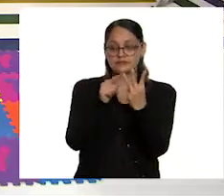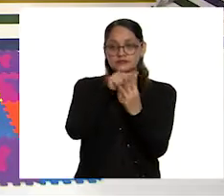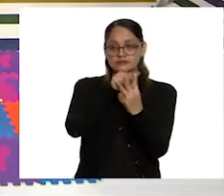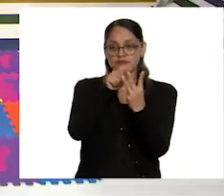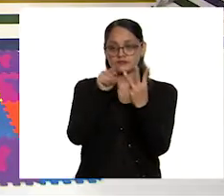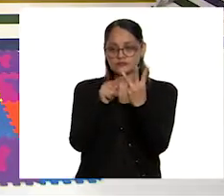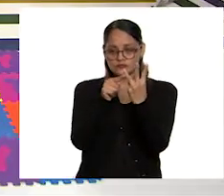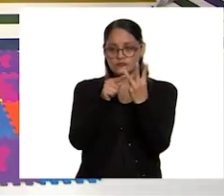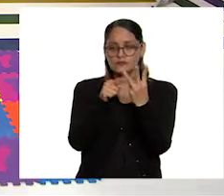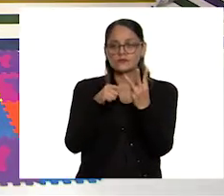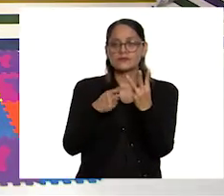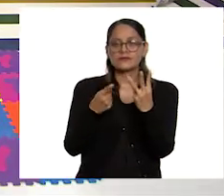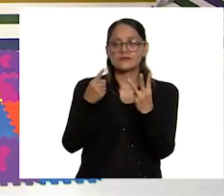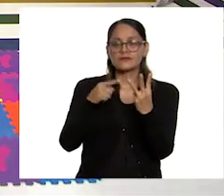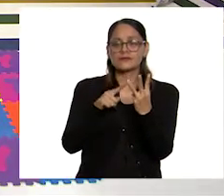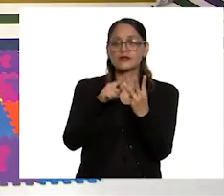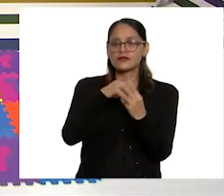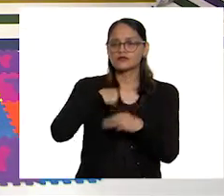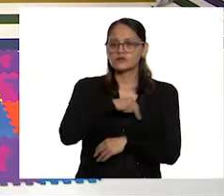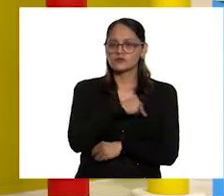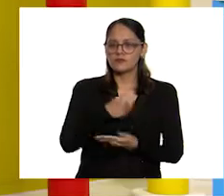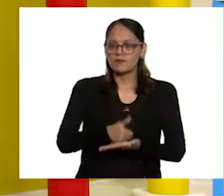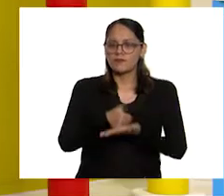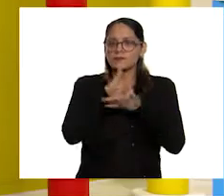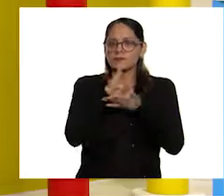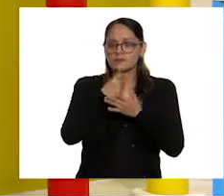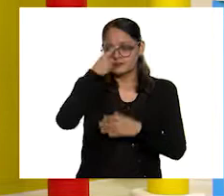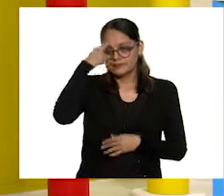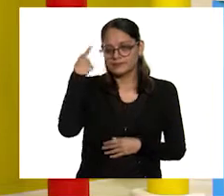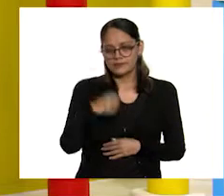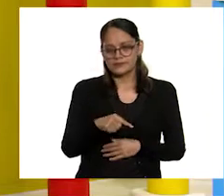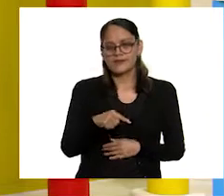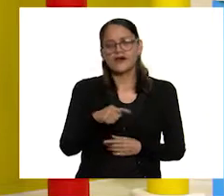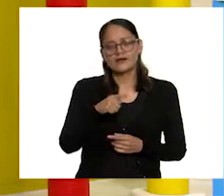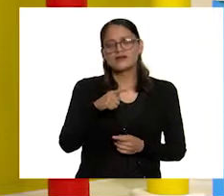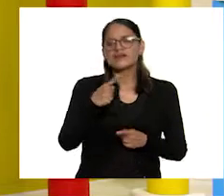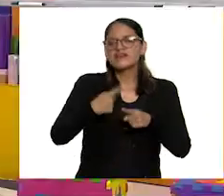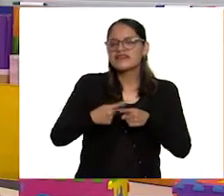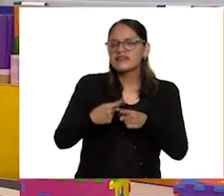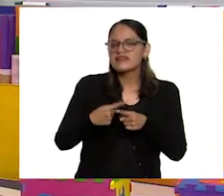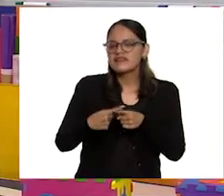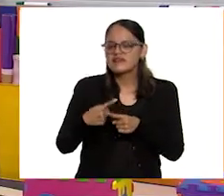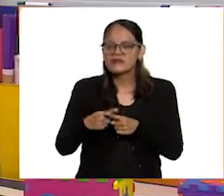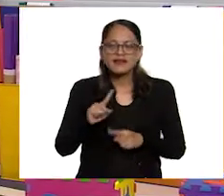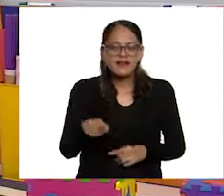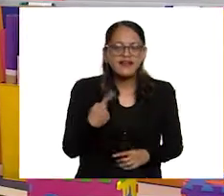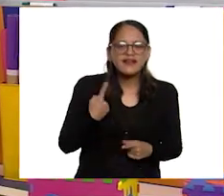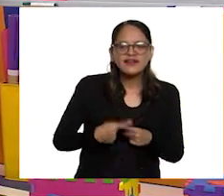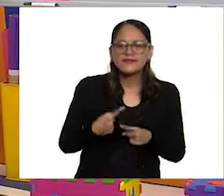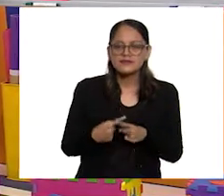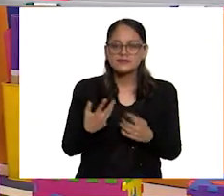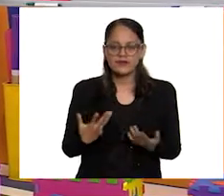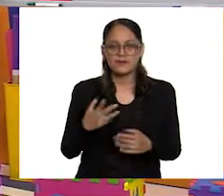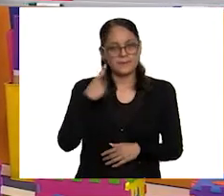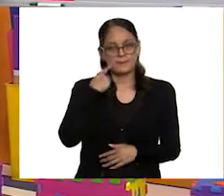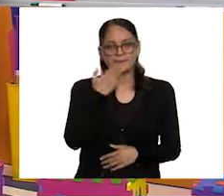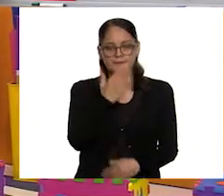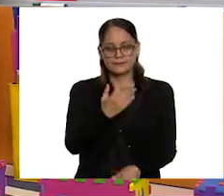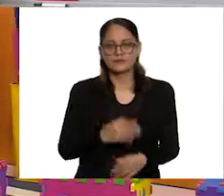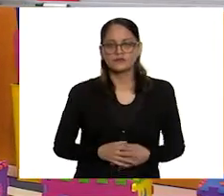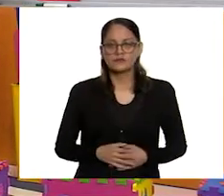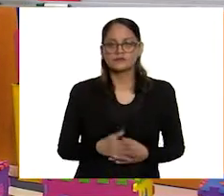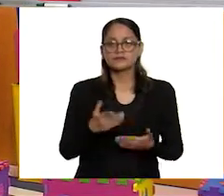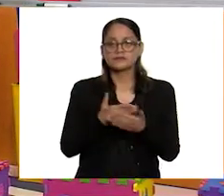herramientas y nos ayudarán para saber de quién se trata. Así es. Bueno, Entonces voy a